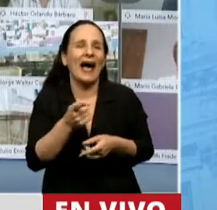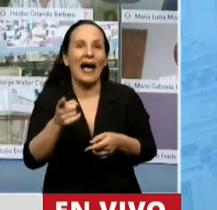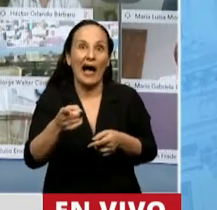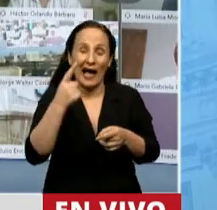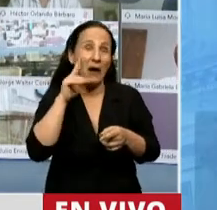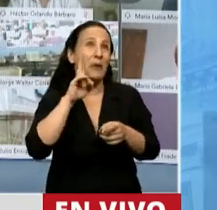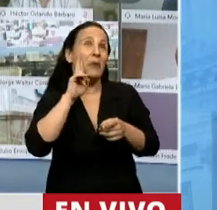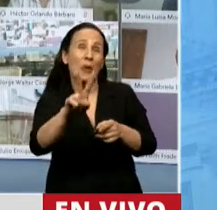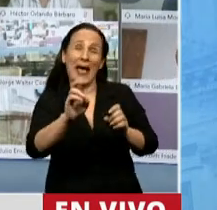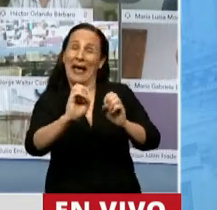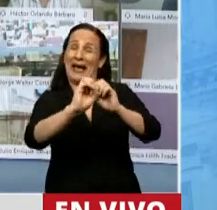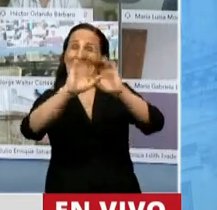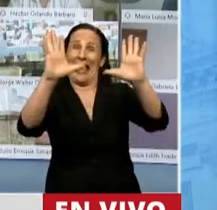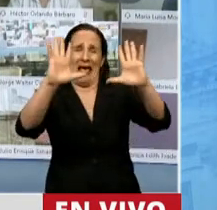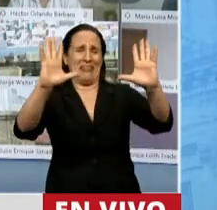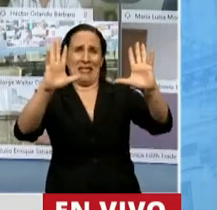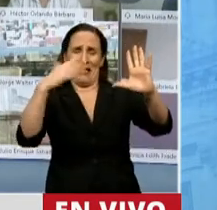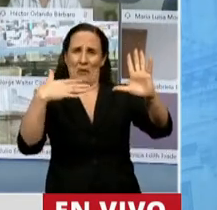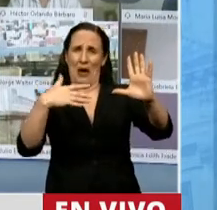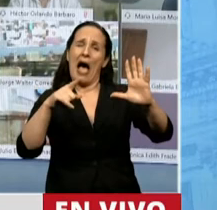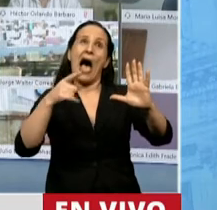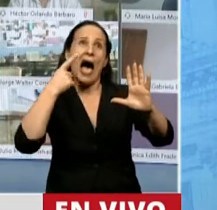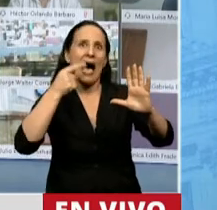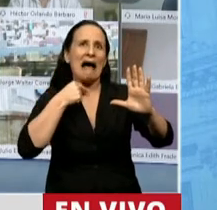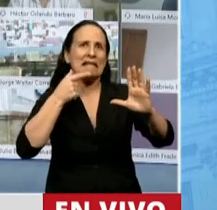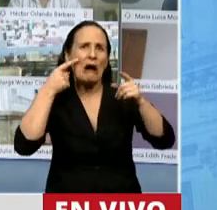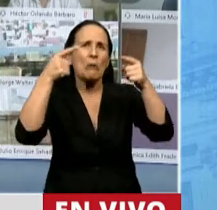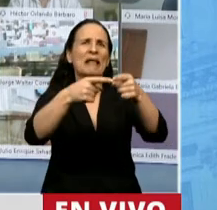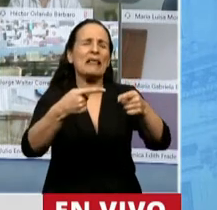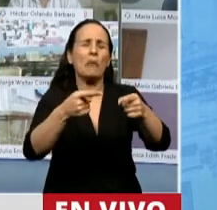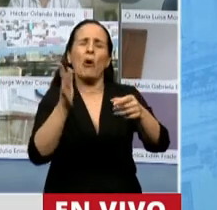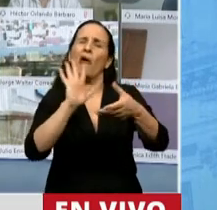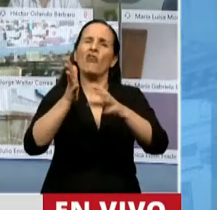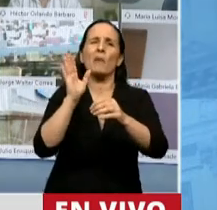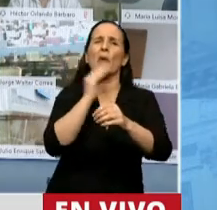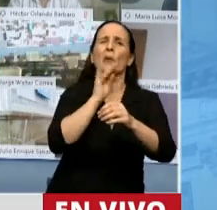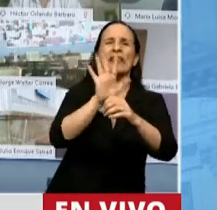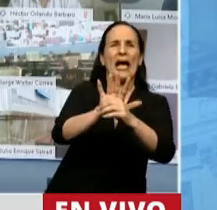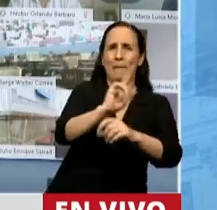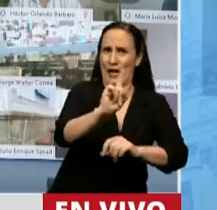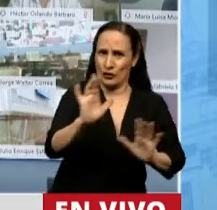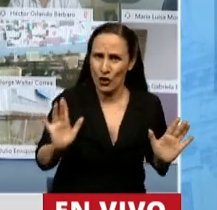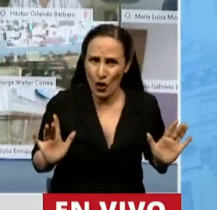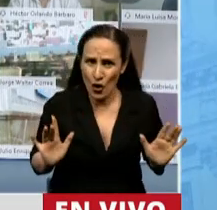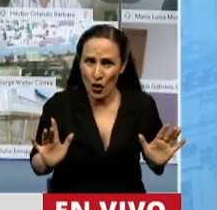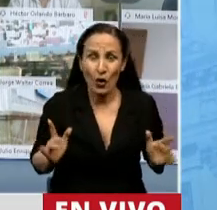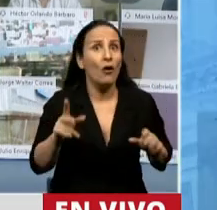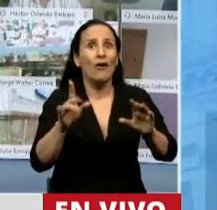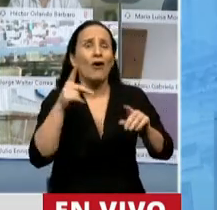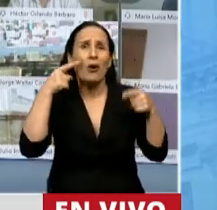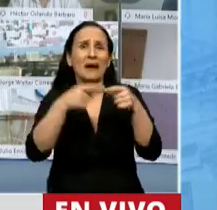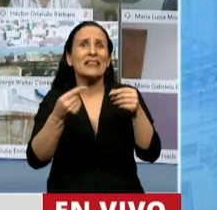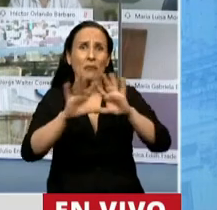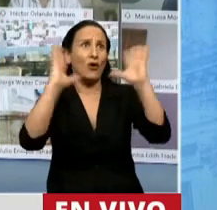enfrente no nos tape el objetivo que tenemos que lograr. Si queremos realmente la protección del medio ambiente, no puede pasar como en esta